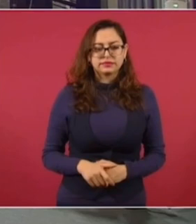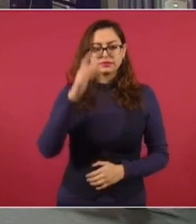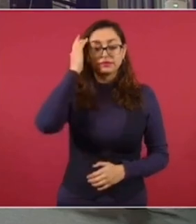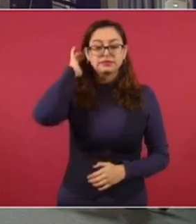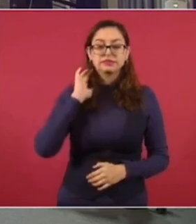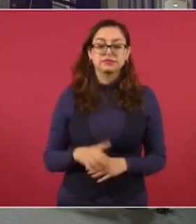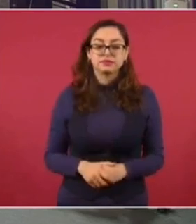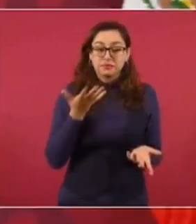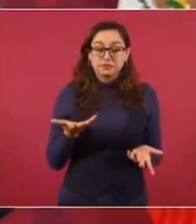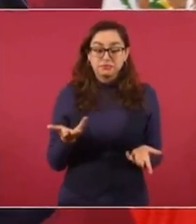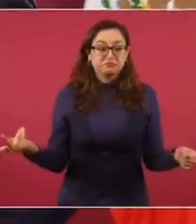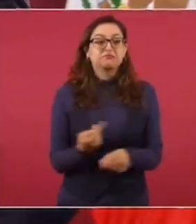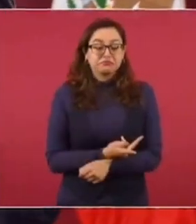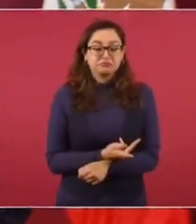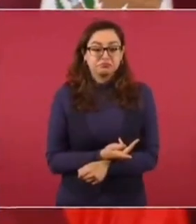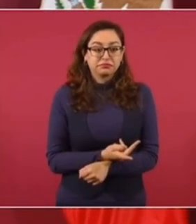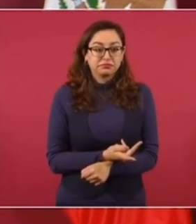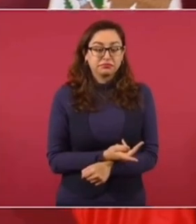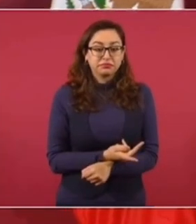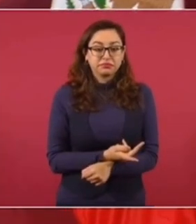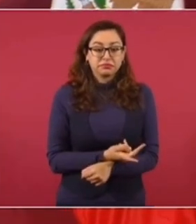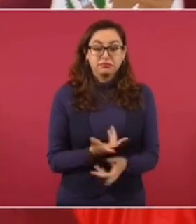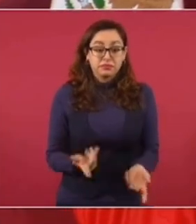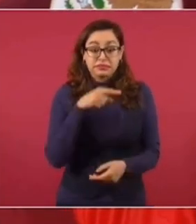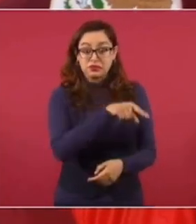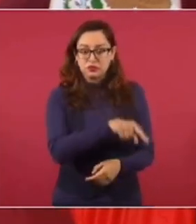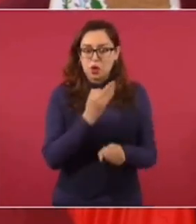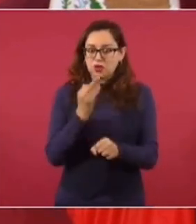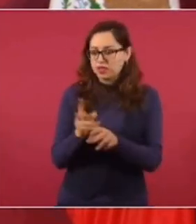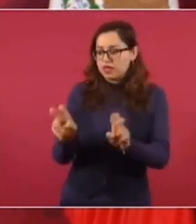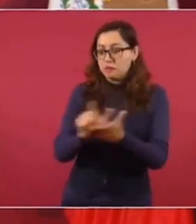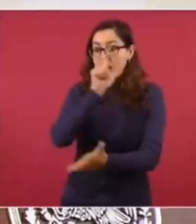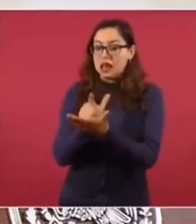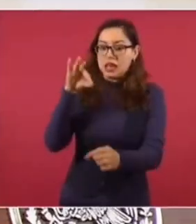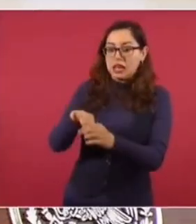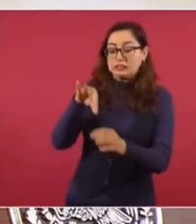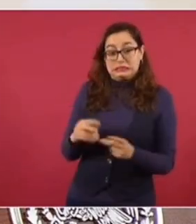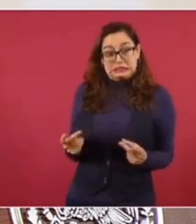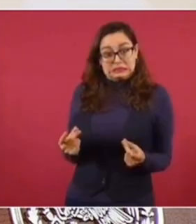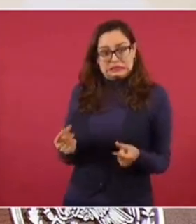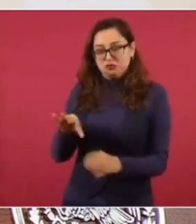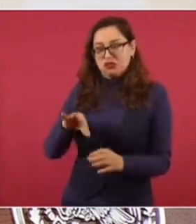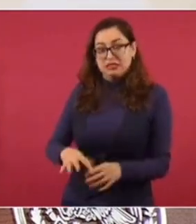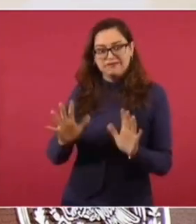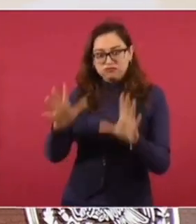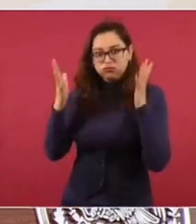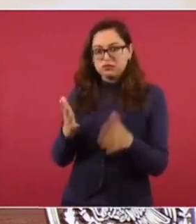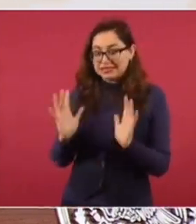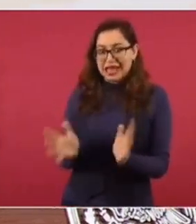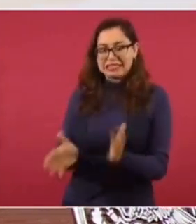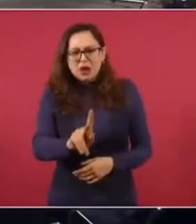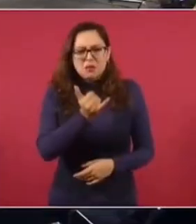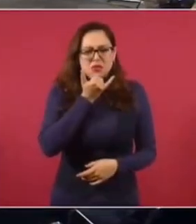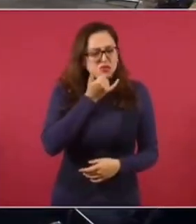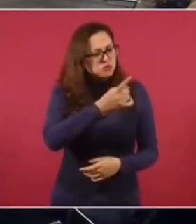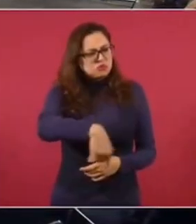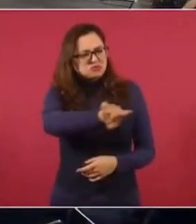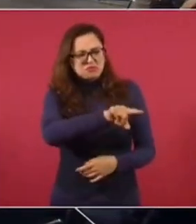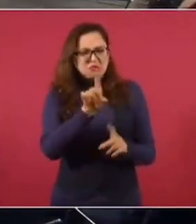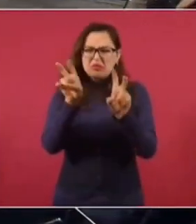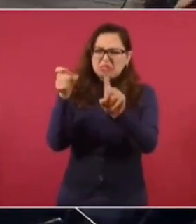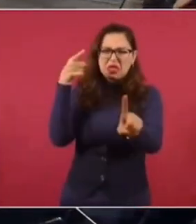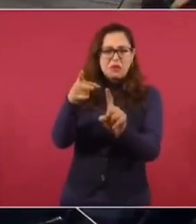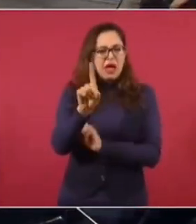Entonces, que ya de una vez se resuelva lo de la reforma constitucional y como es tan importante que haya democracia, pues es